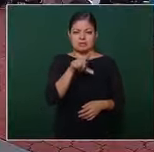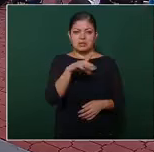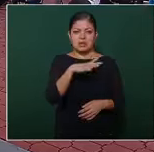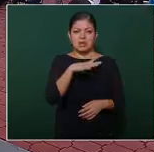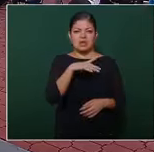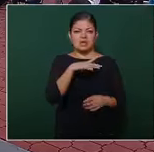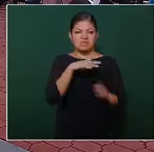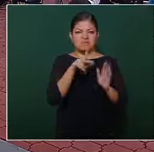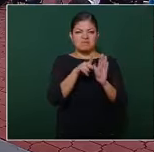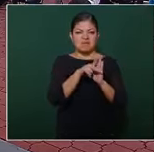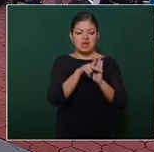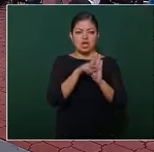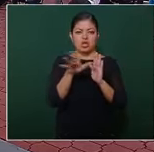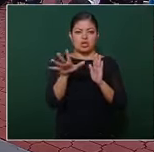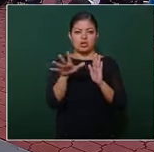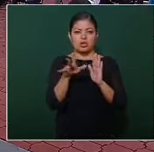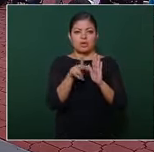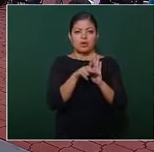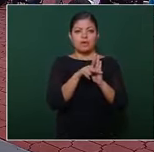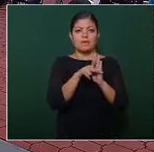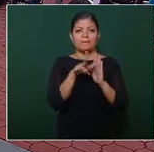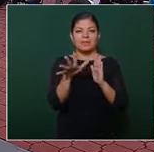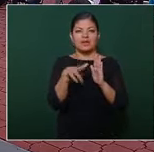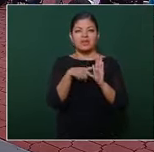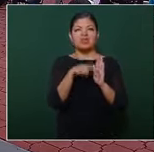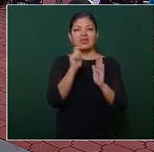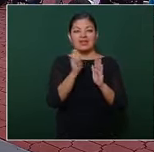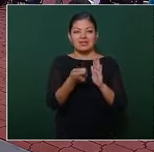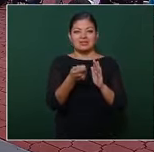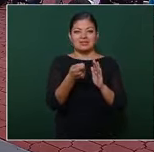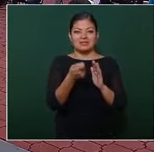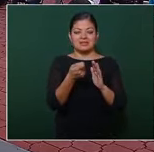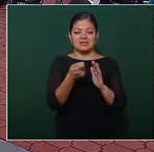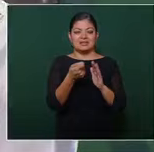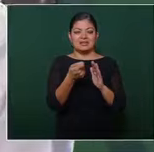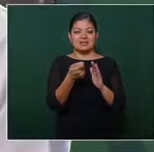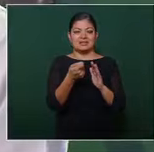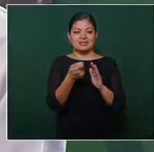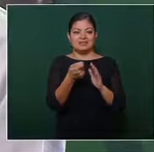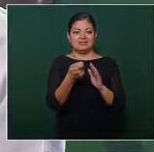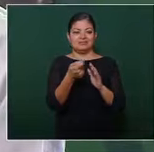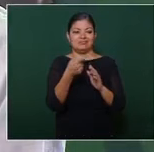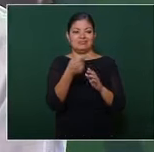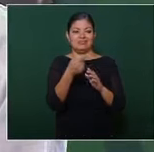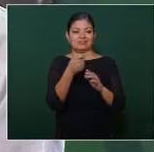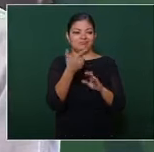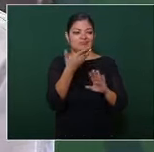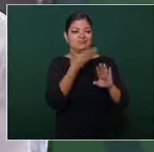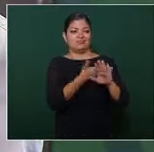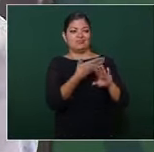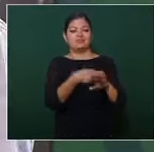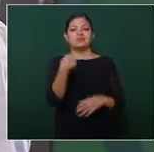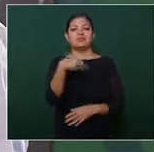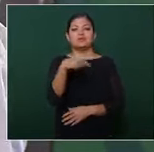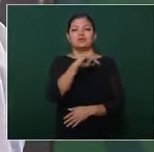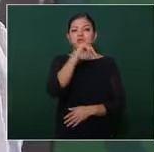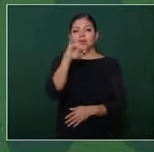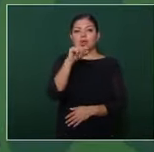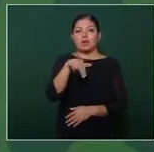periódico opositor se llamaba Juan Panadero